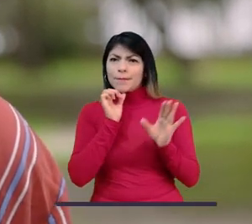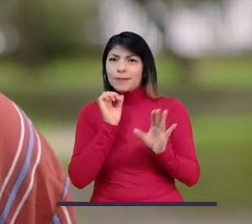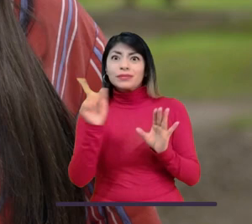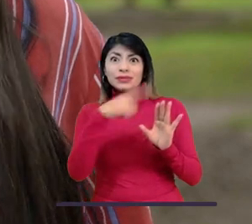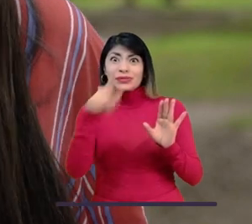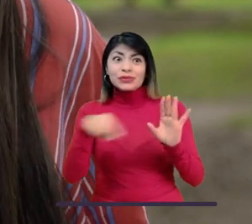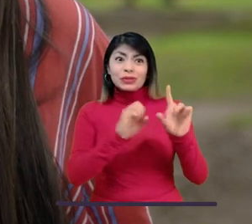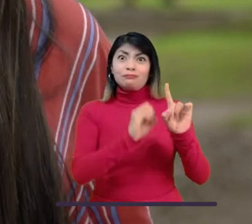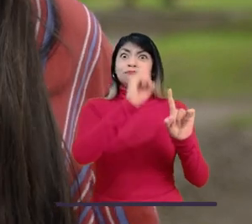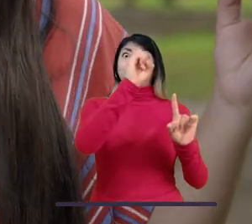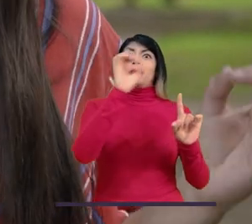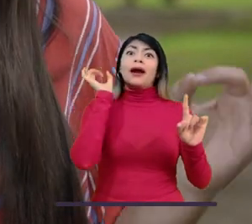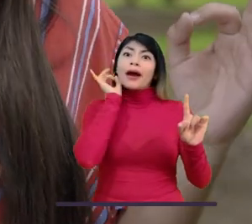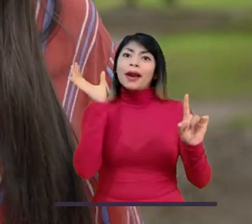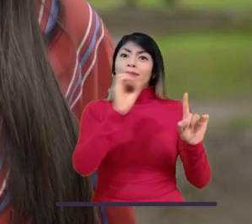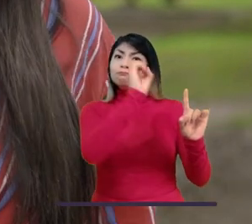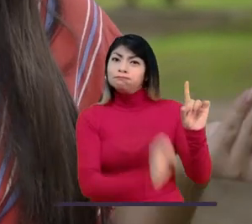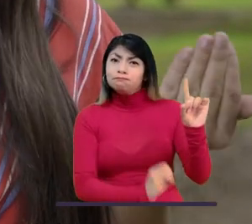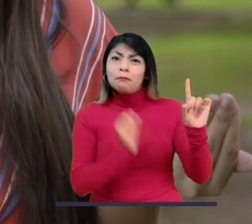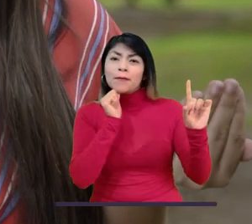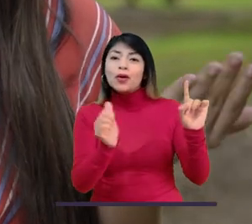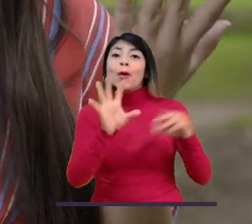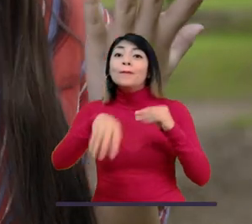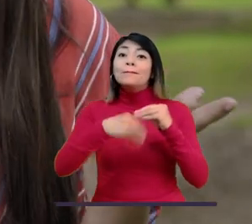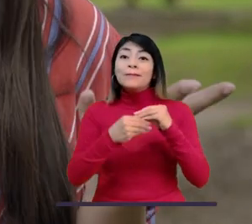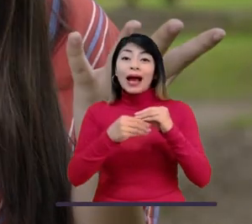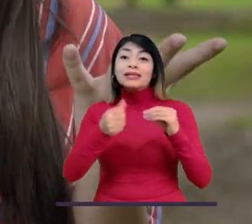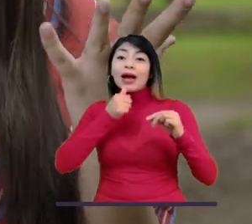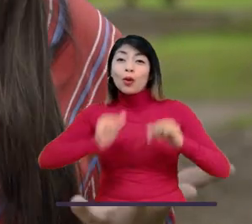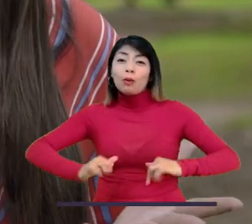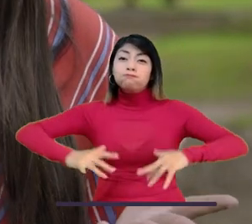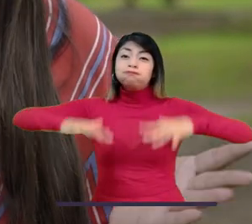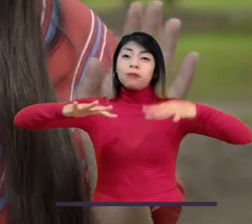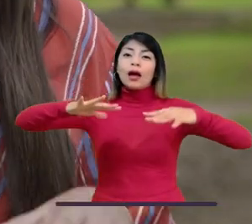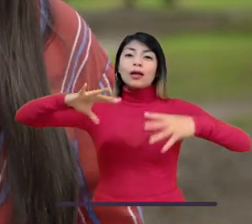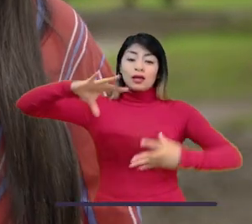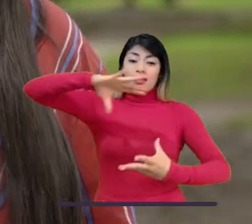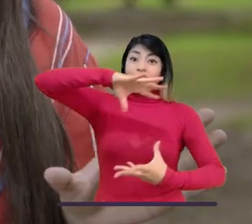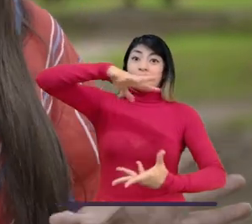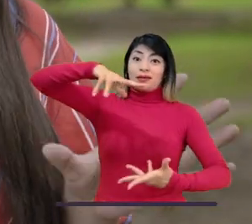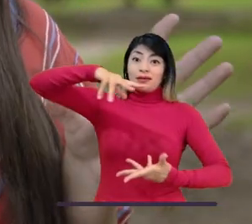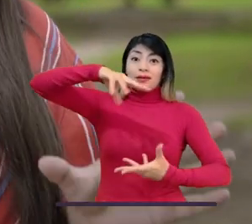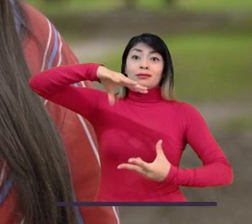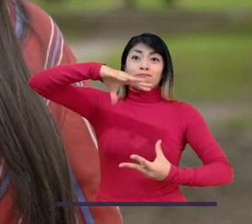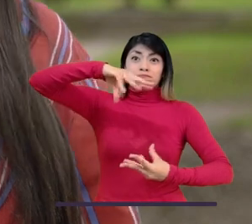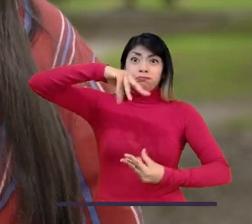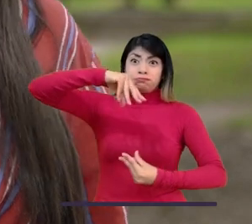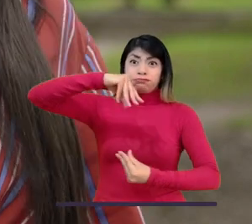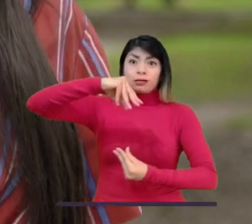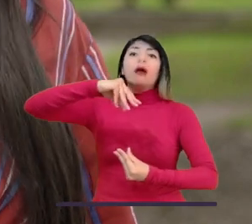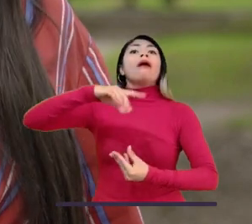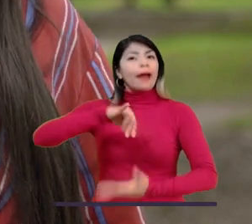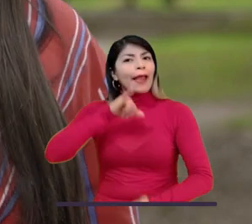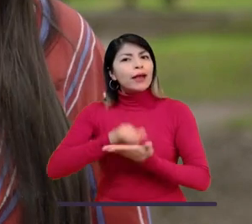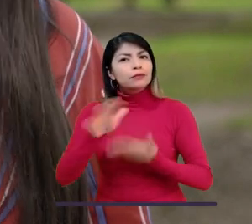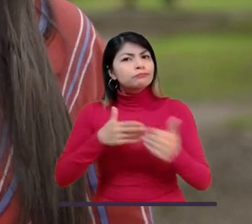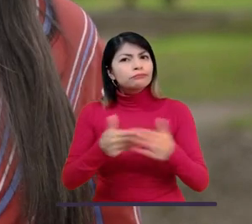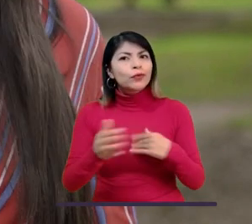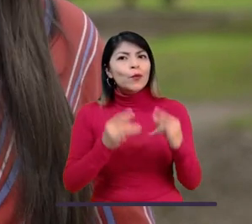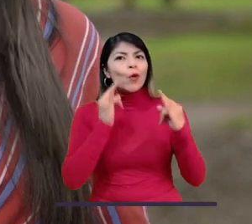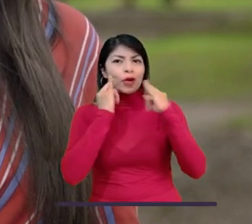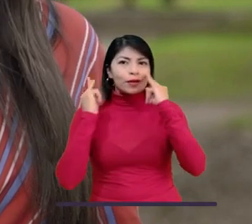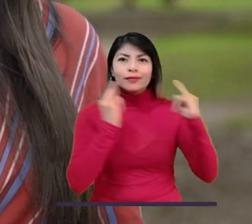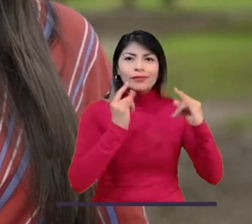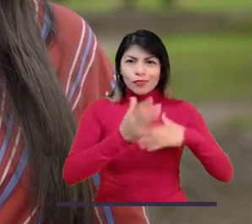congelamos? Además, los niveles del mar están subiendo y los polos se están derritiendo. Estas son muy buenas razones para actuar ya y